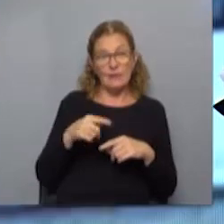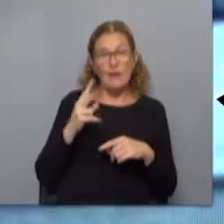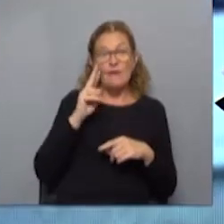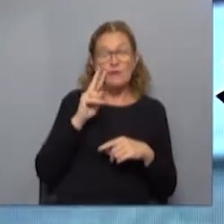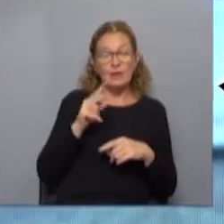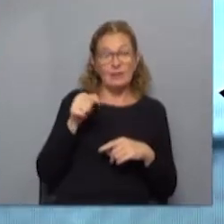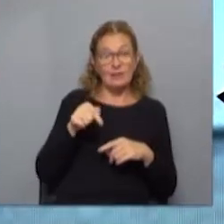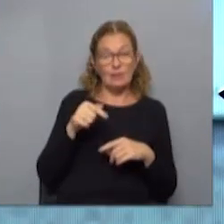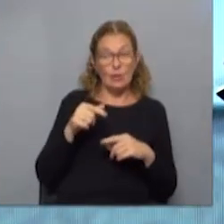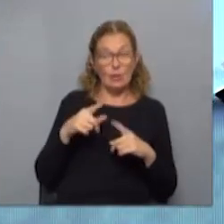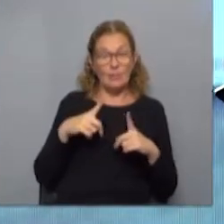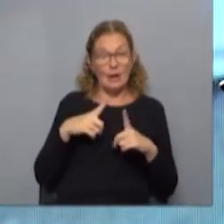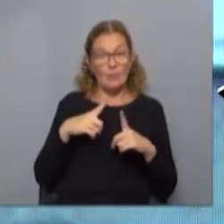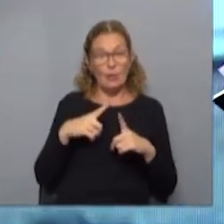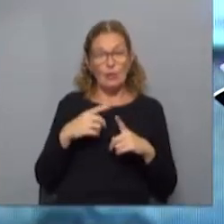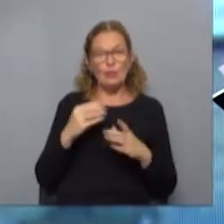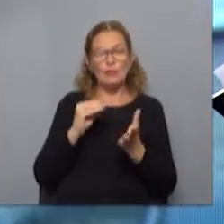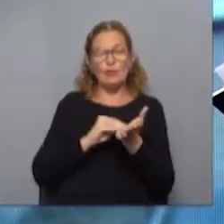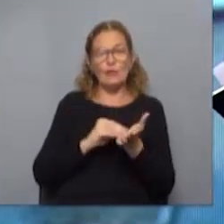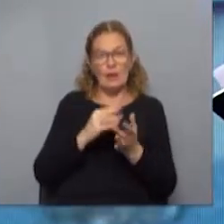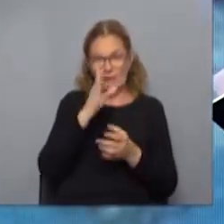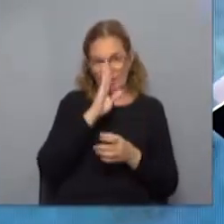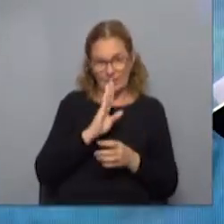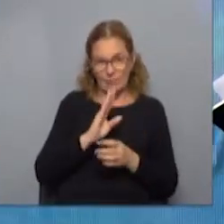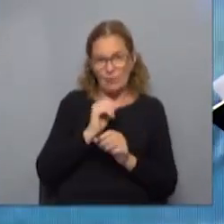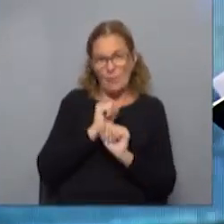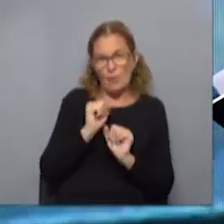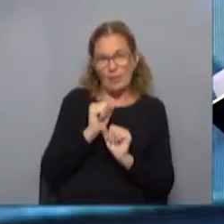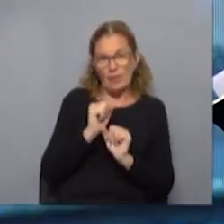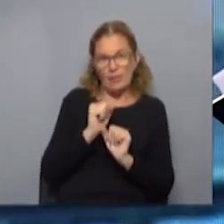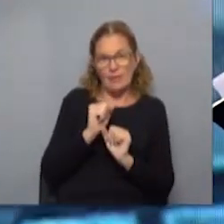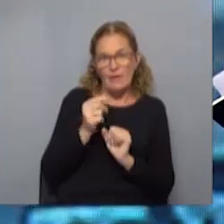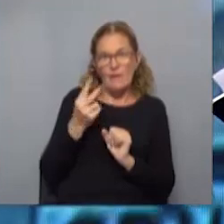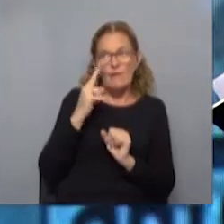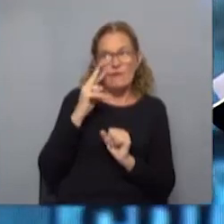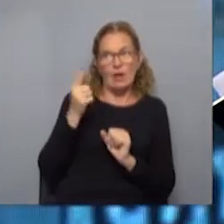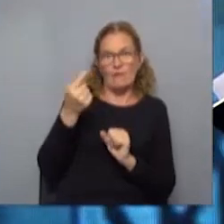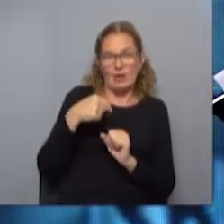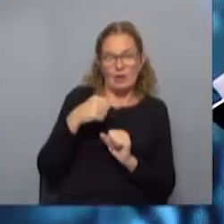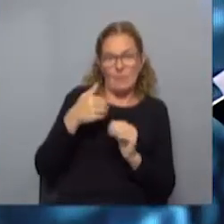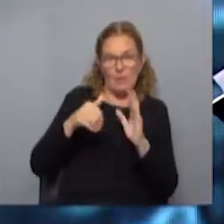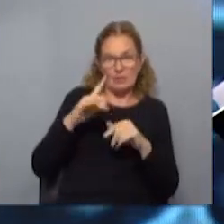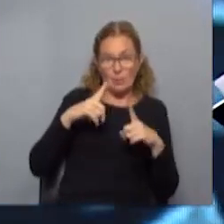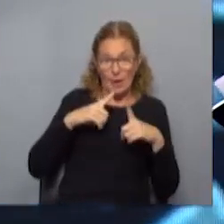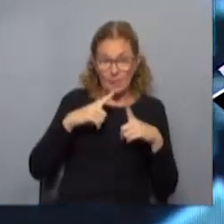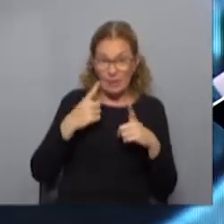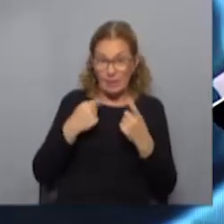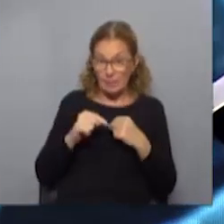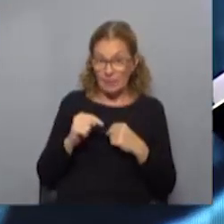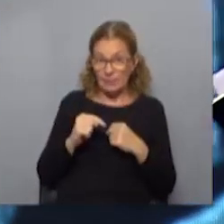si esa expectativa que hay sobre el turista brasileño se puede consolidar. Estamos a la espera, pero,